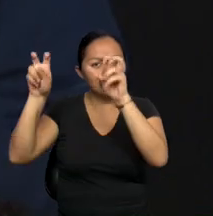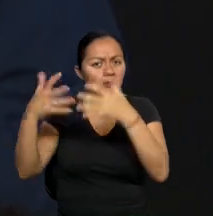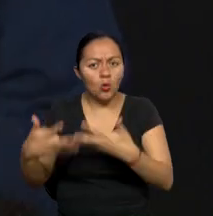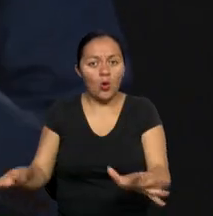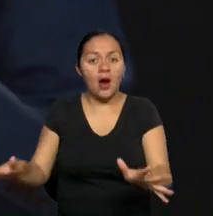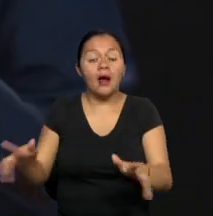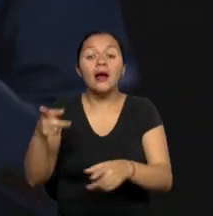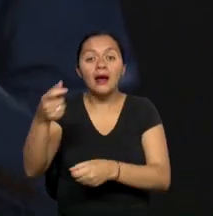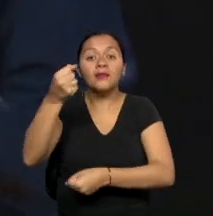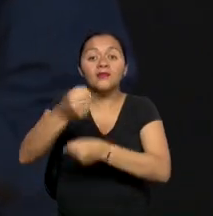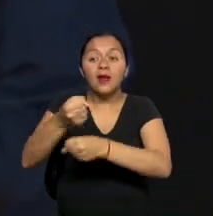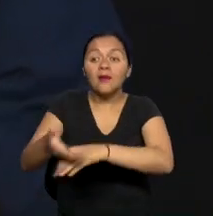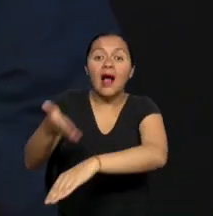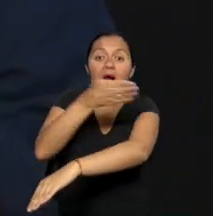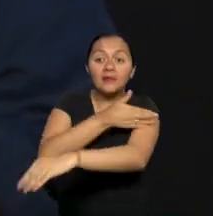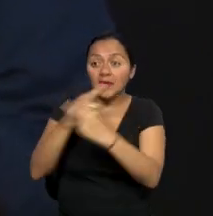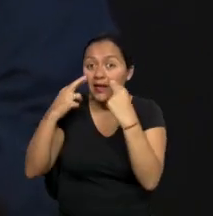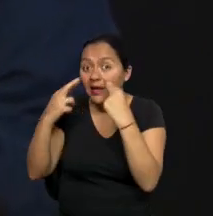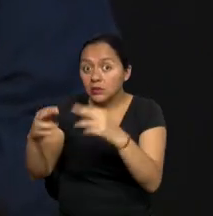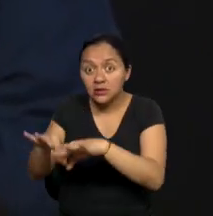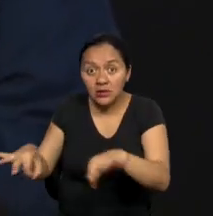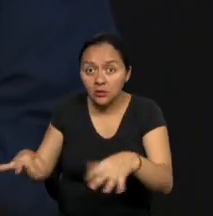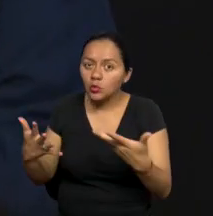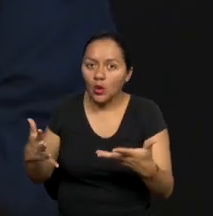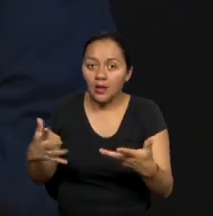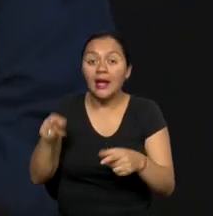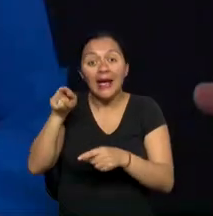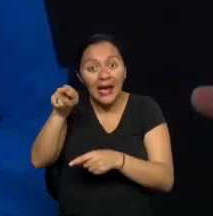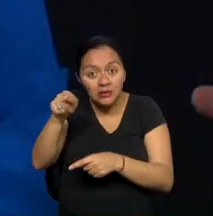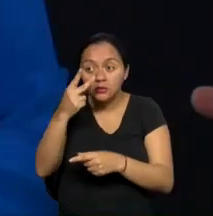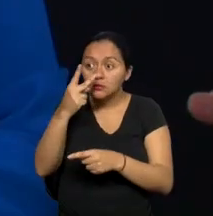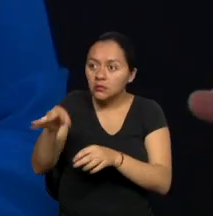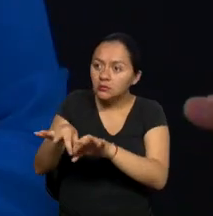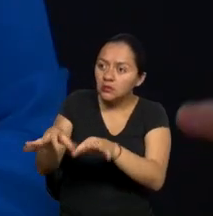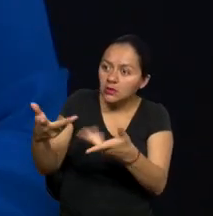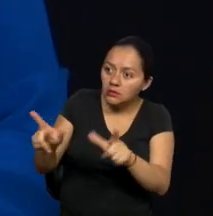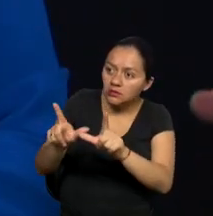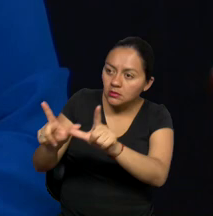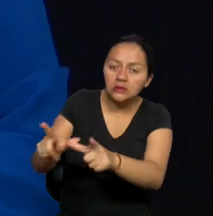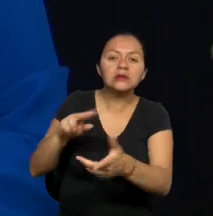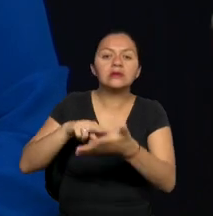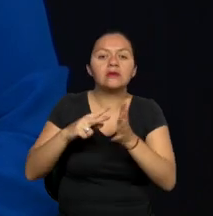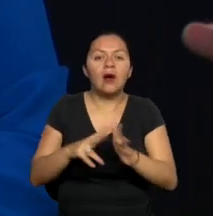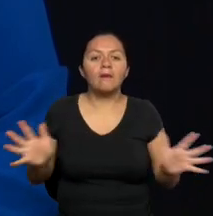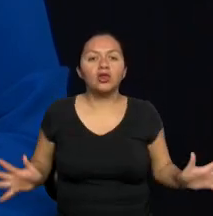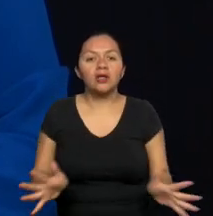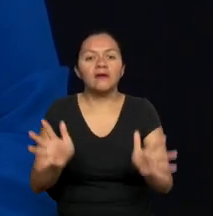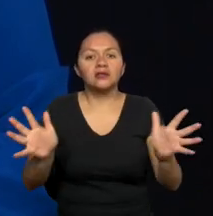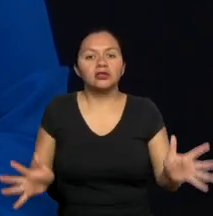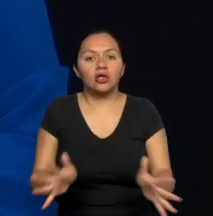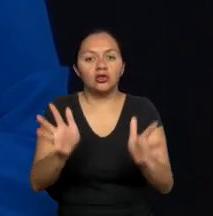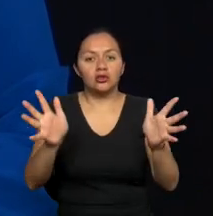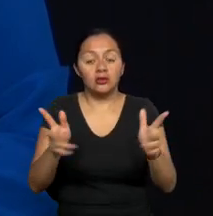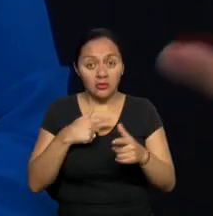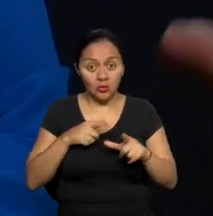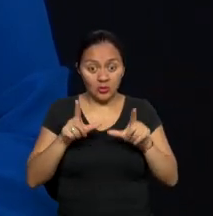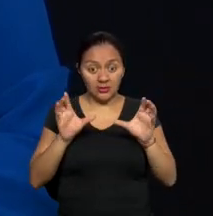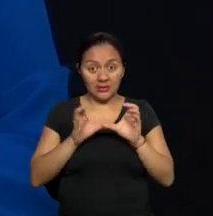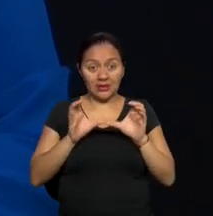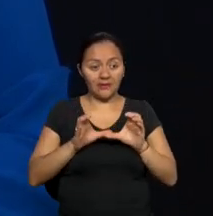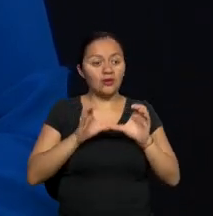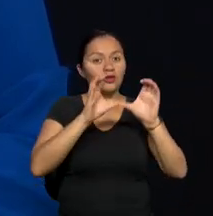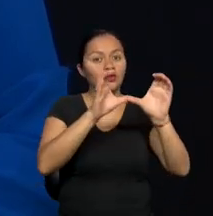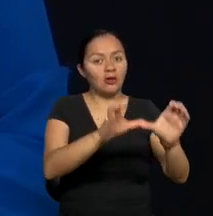desde hace mucho tiempo. Debe servir como una motivación. En cada certificación que nosotros hacemos,